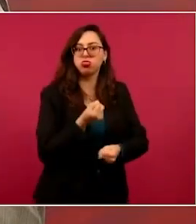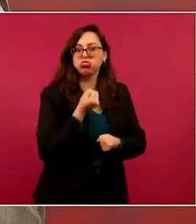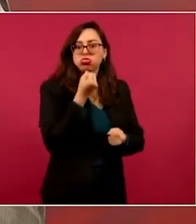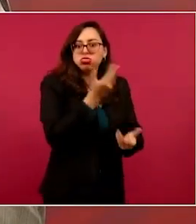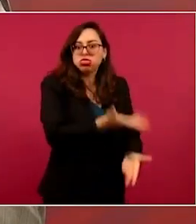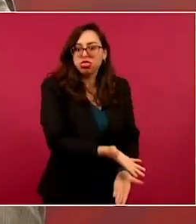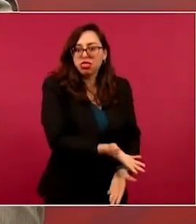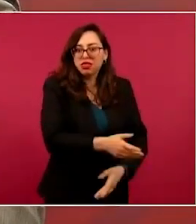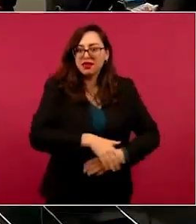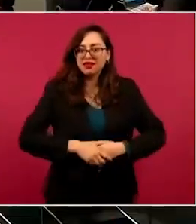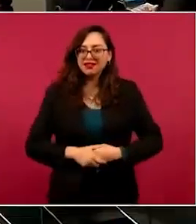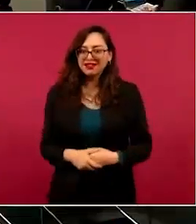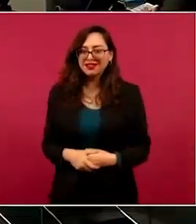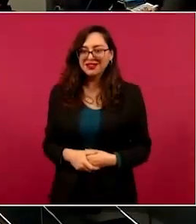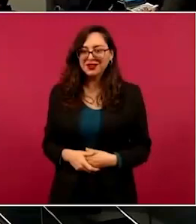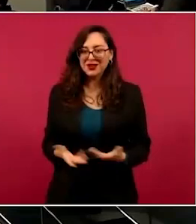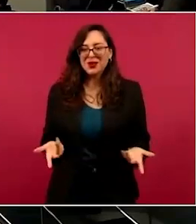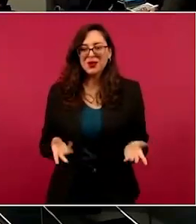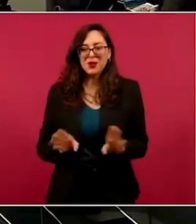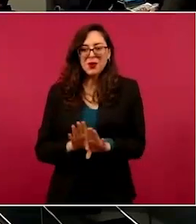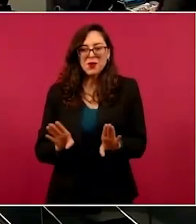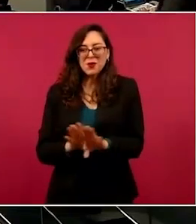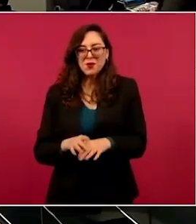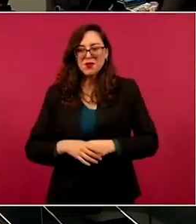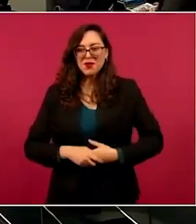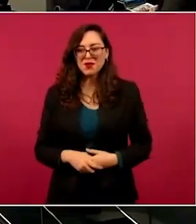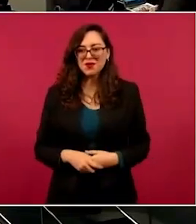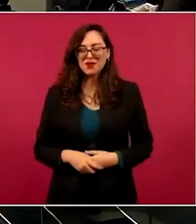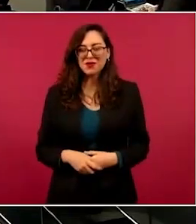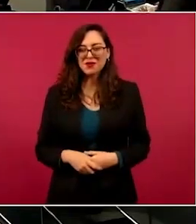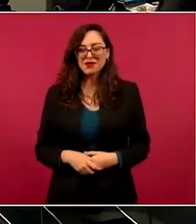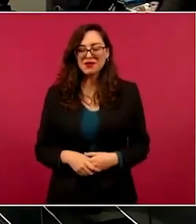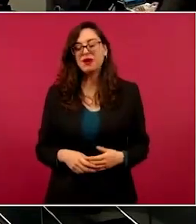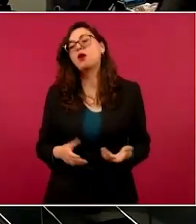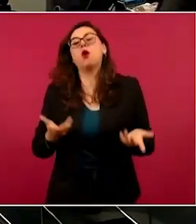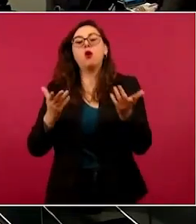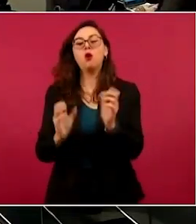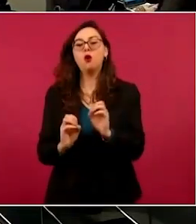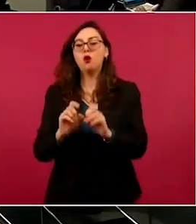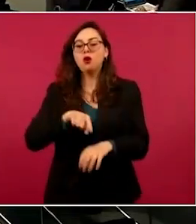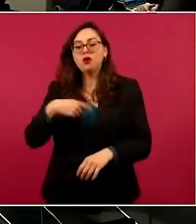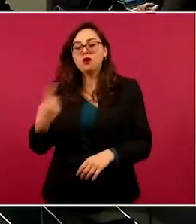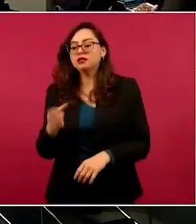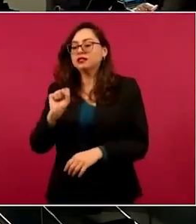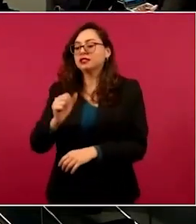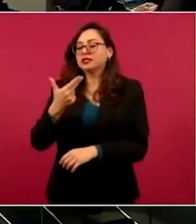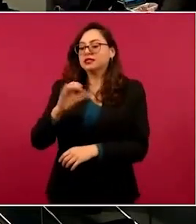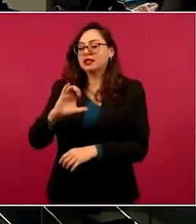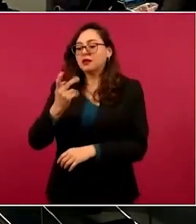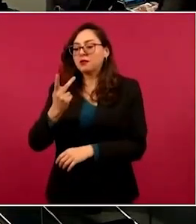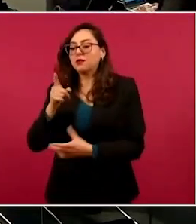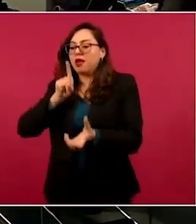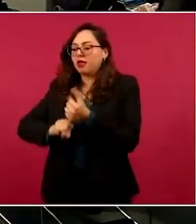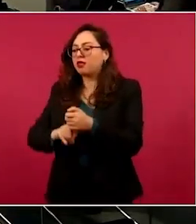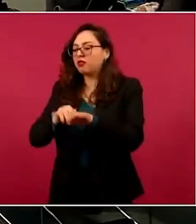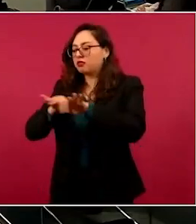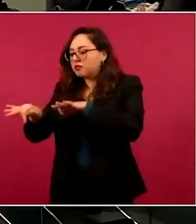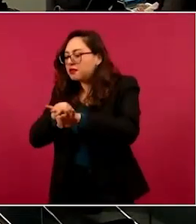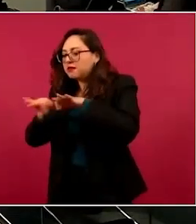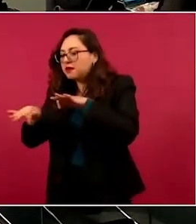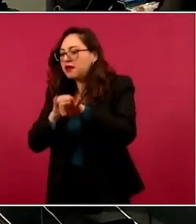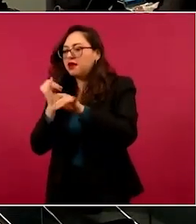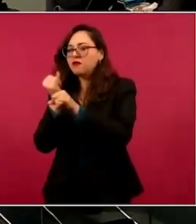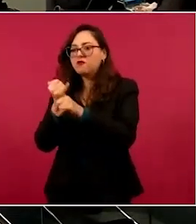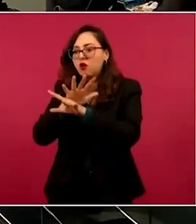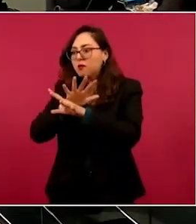los que trabajaban en Hacienda también a los bancos